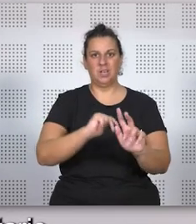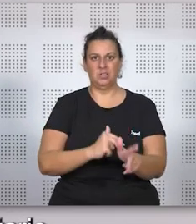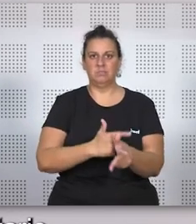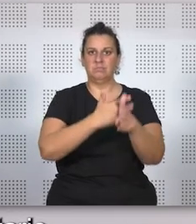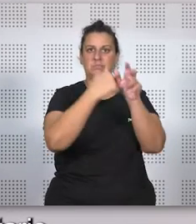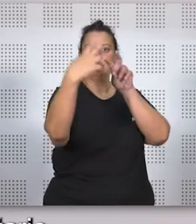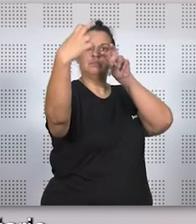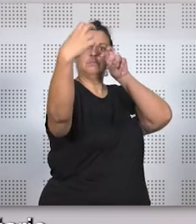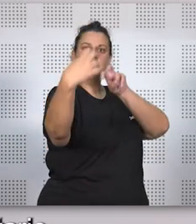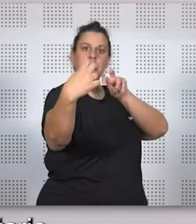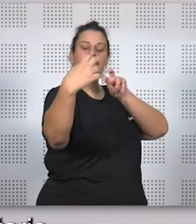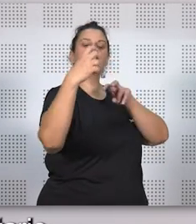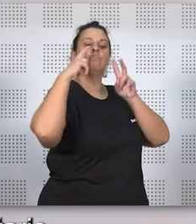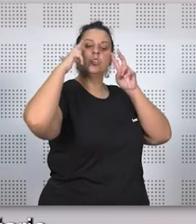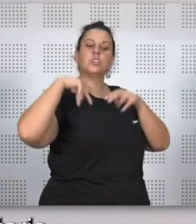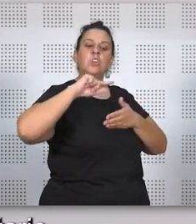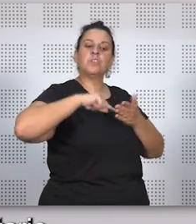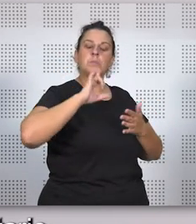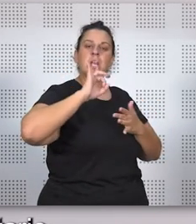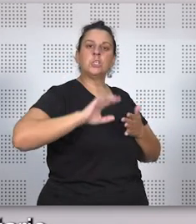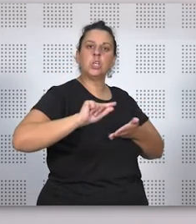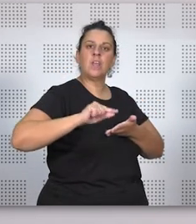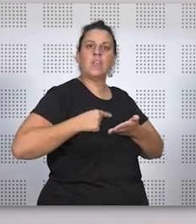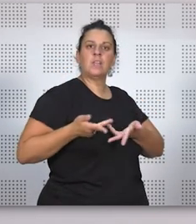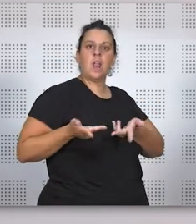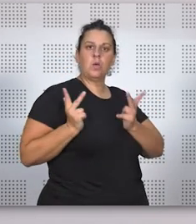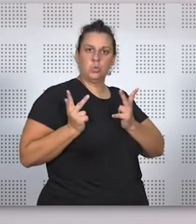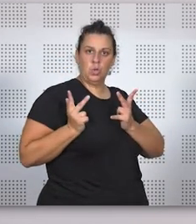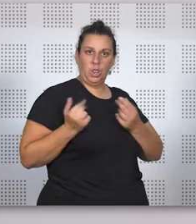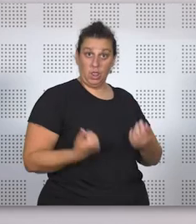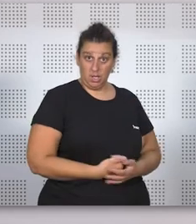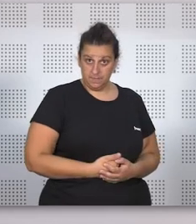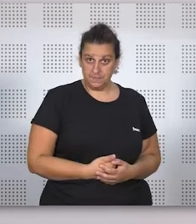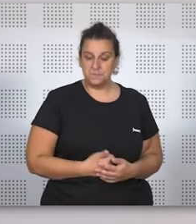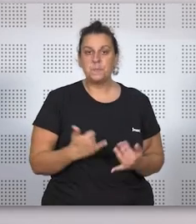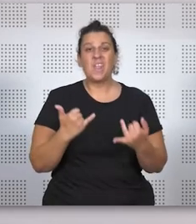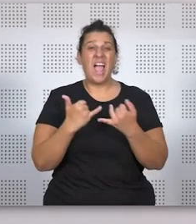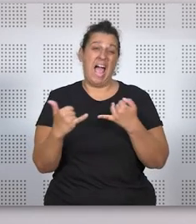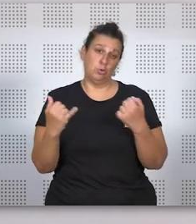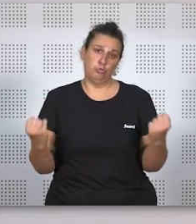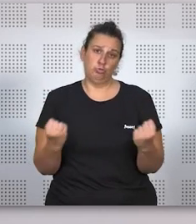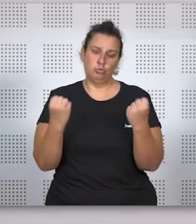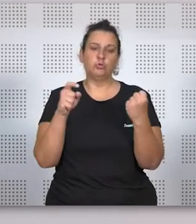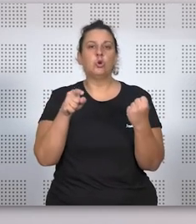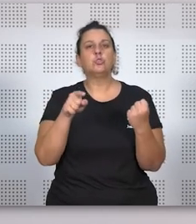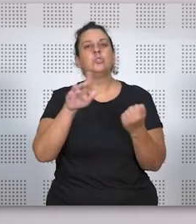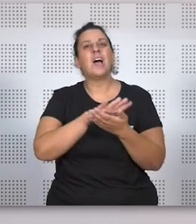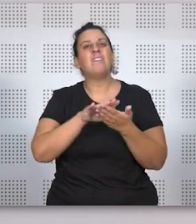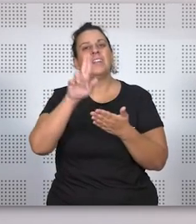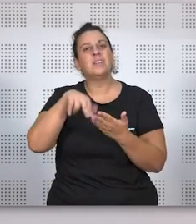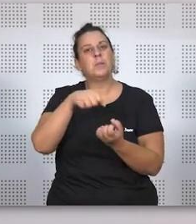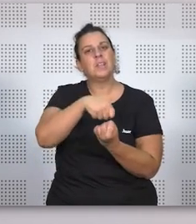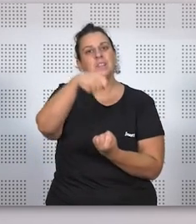su firma electrónica cualificada a autorizarlo. Y, entre estos actos, se cita el